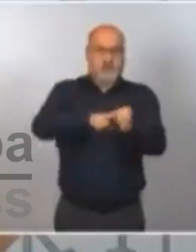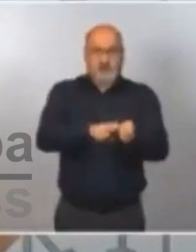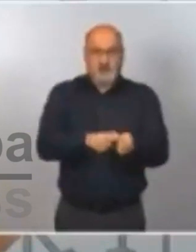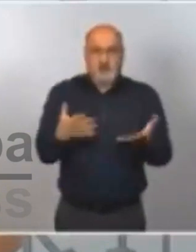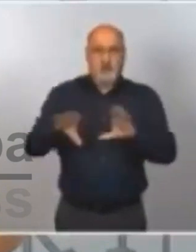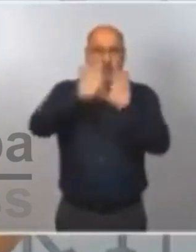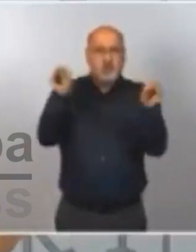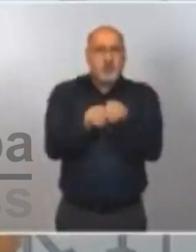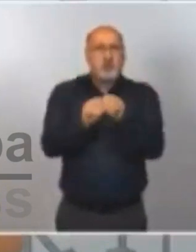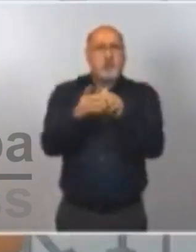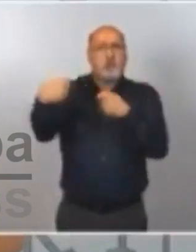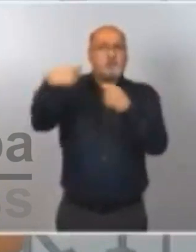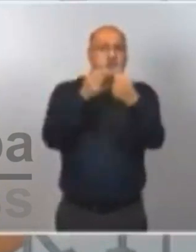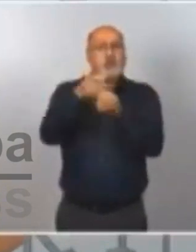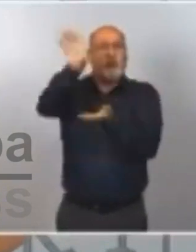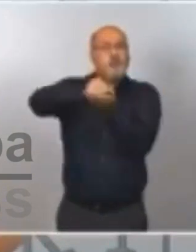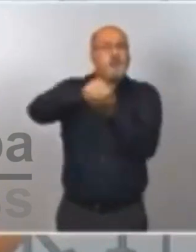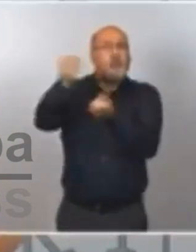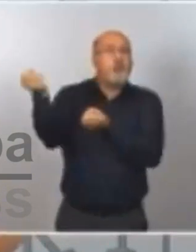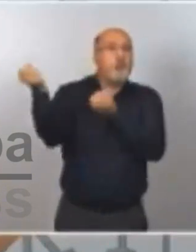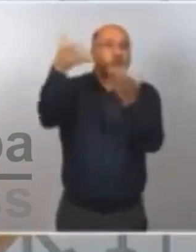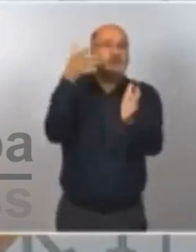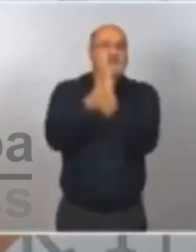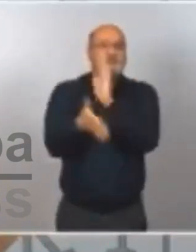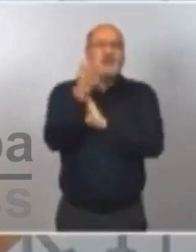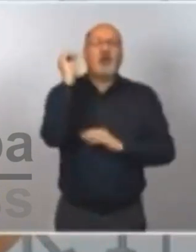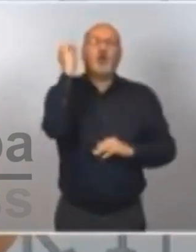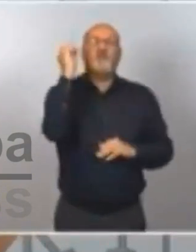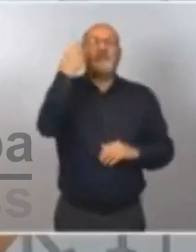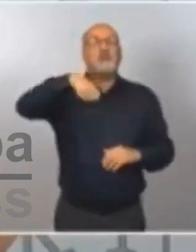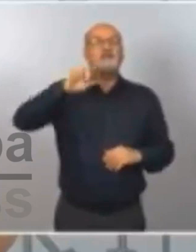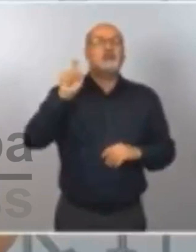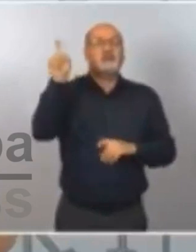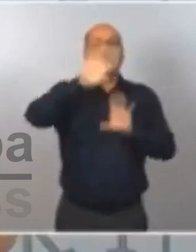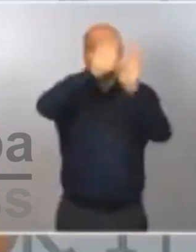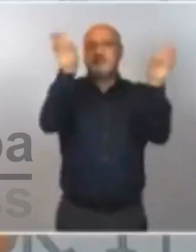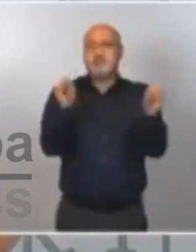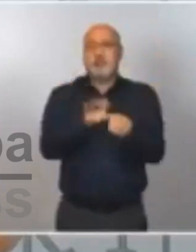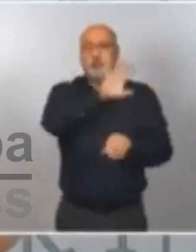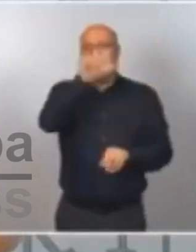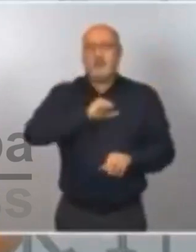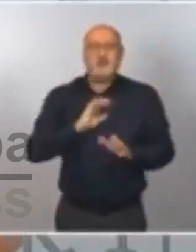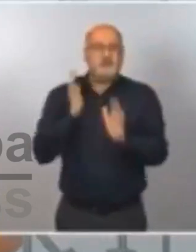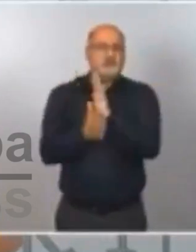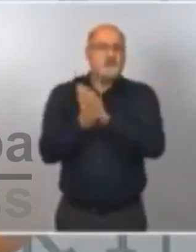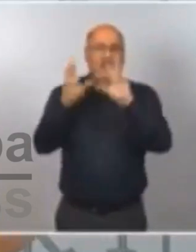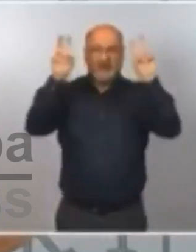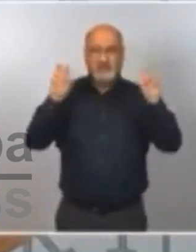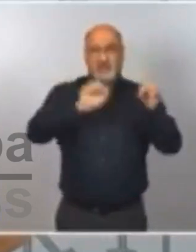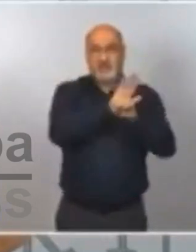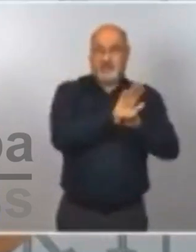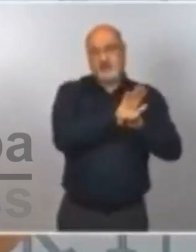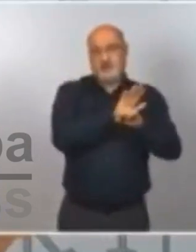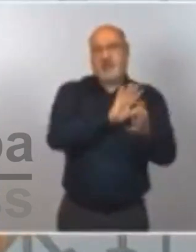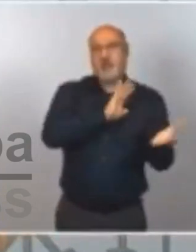aportaciones que se puedan hacer en esa conferencia de elementos comunes que tienen que ver básicamente con la evolución de la pandemia, con la